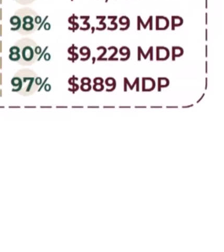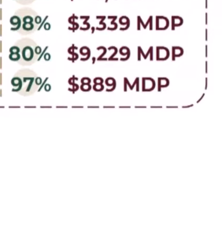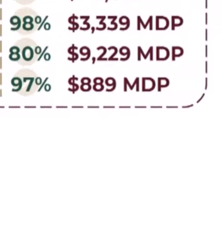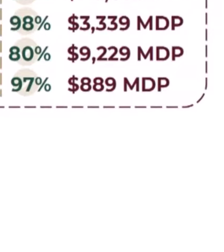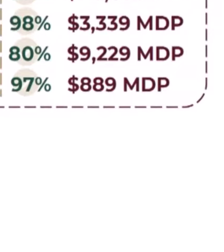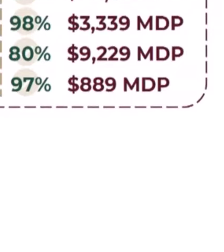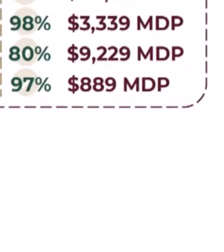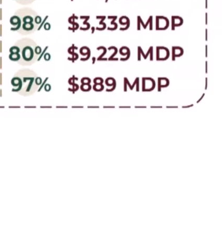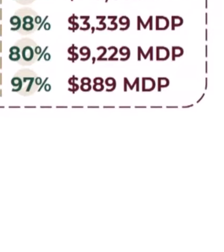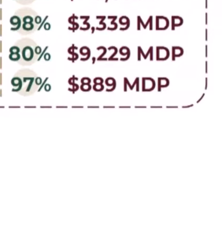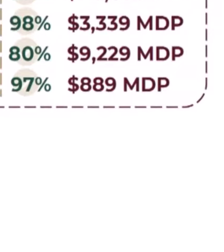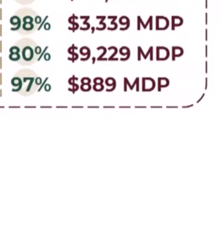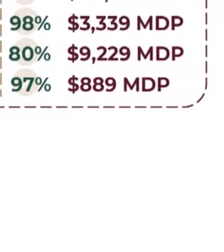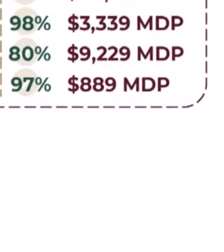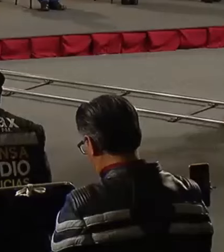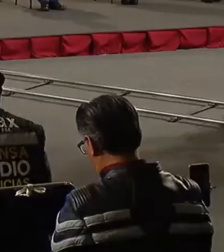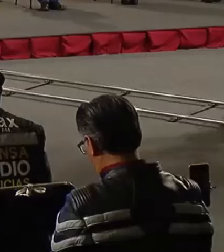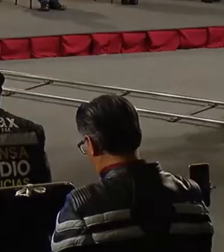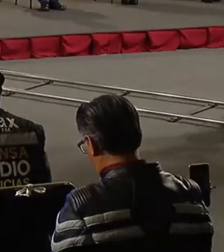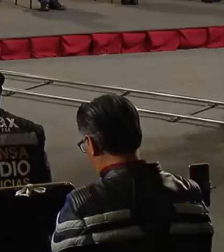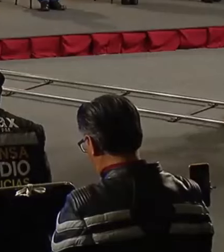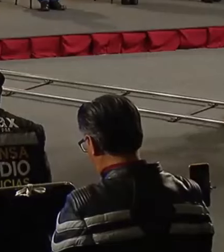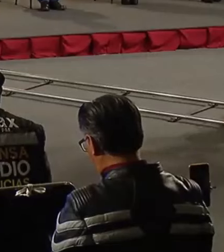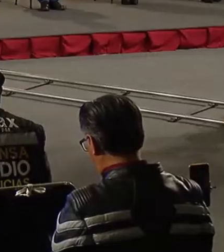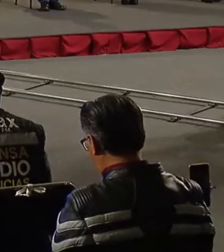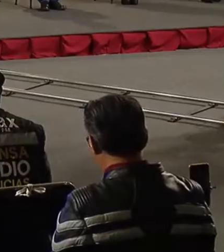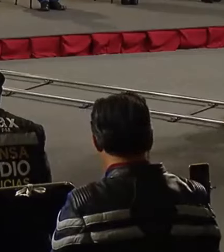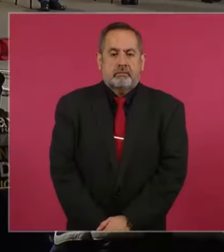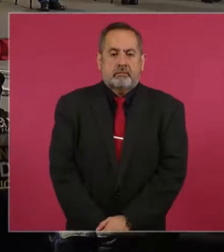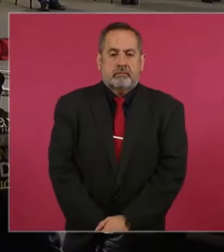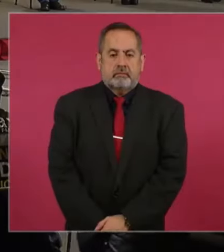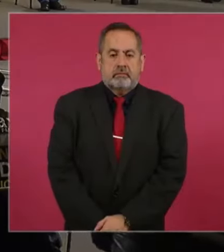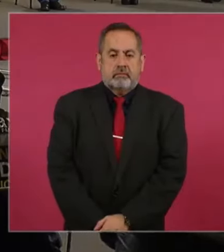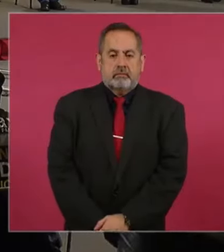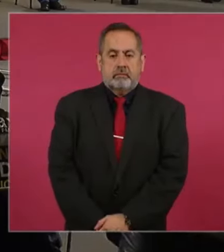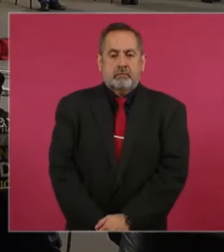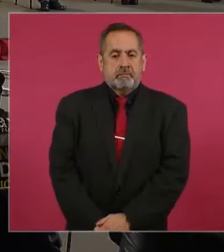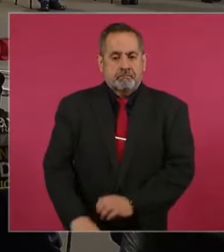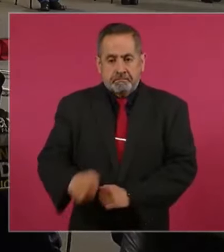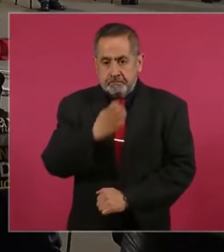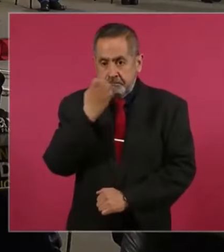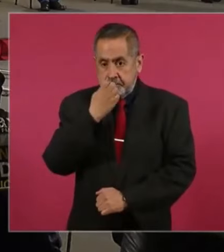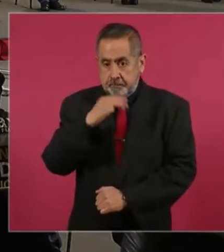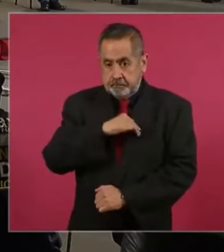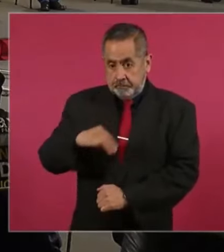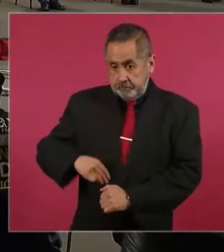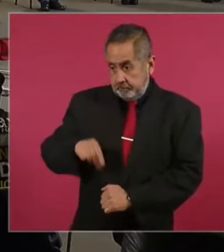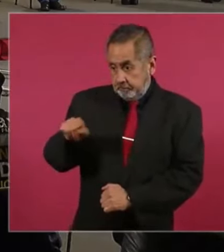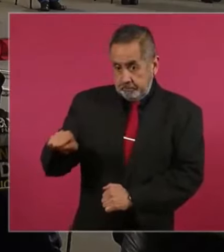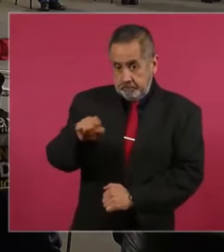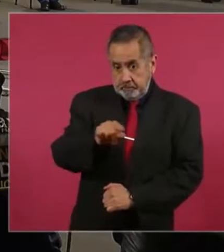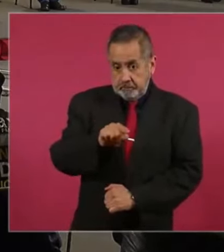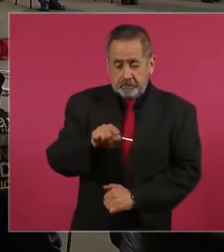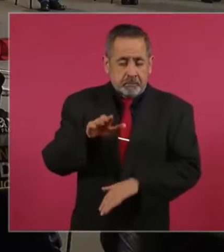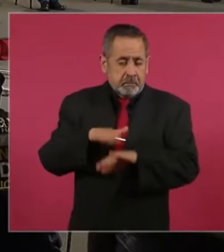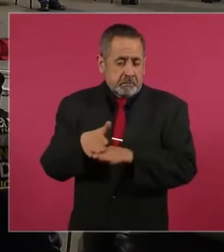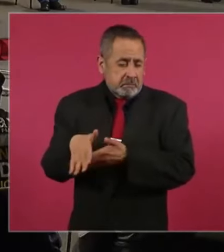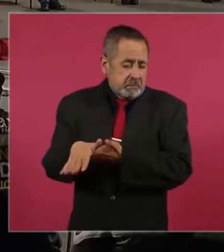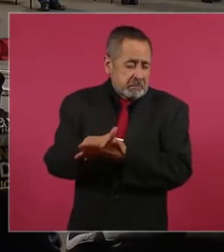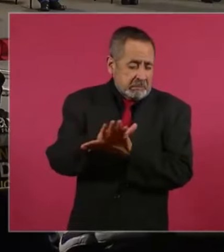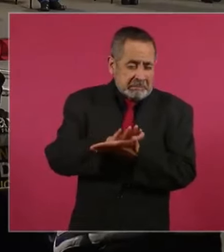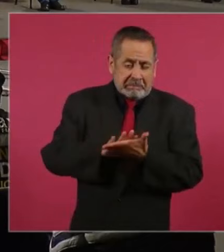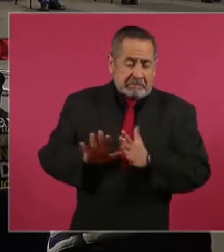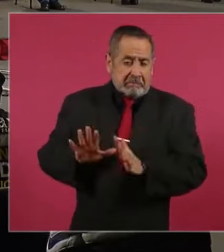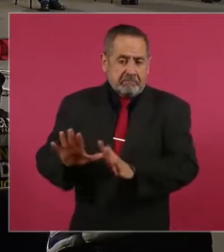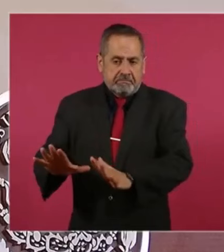Es importante resaltar que prioritariamente se han beneficiado escuelas en municipios y localidades con alto grado de marginación,